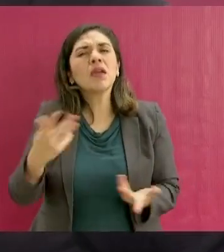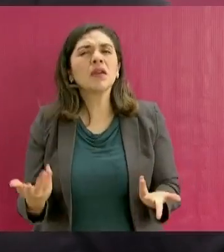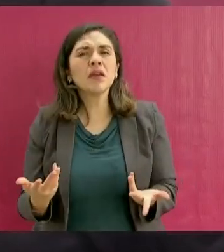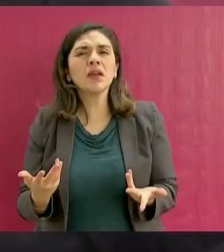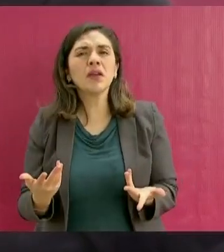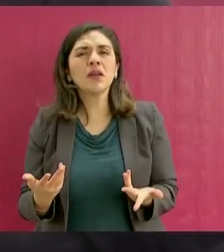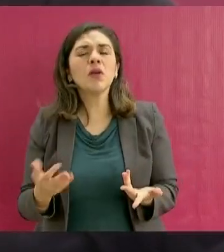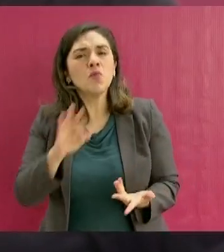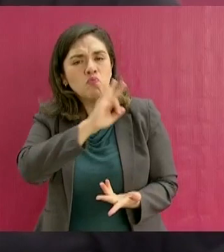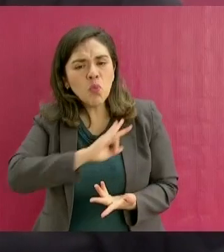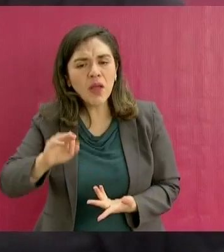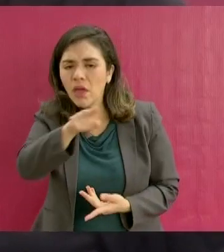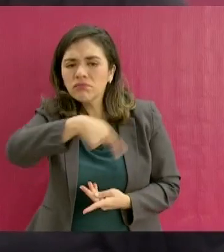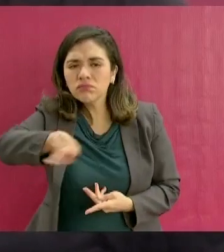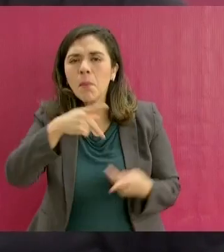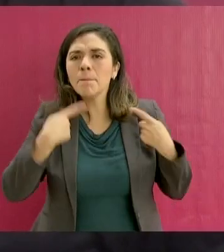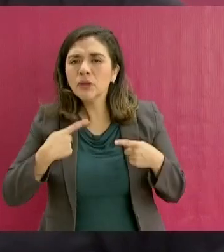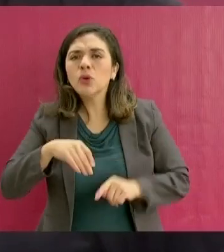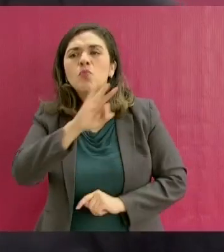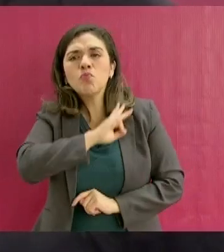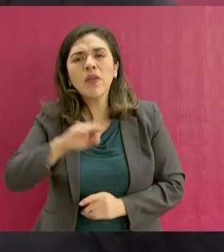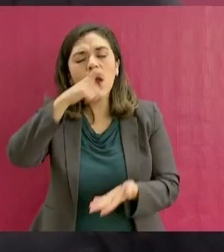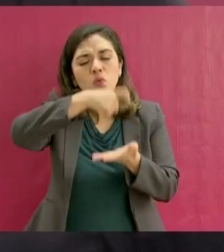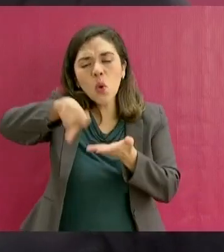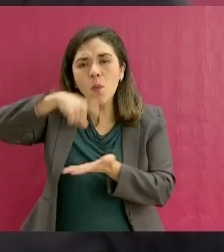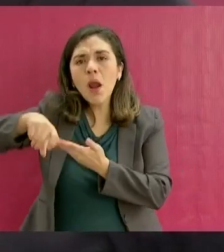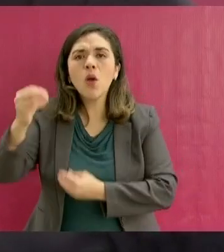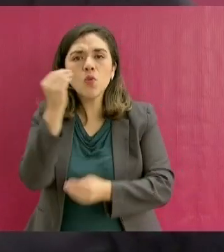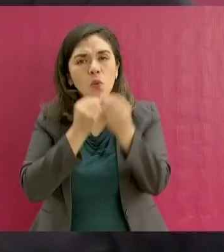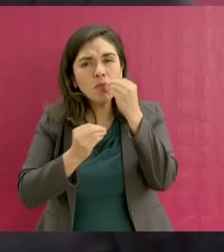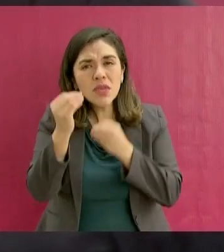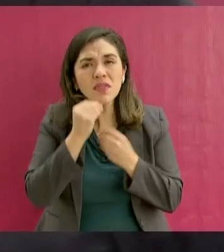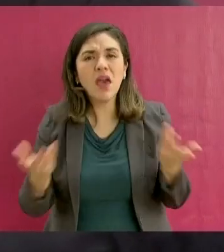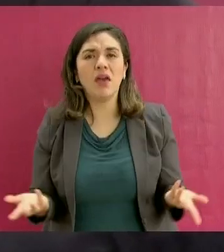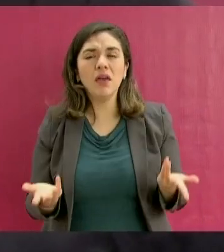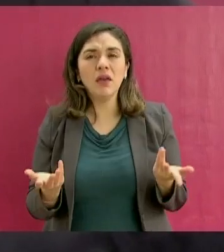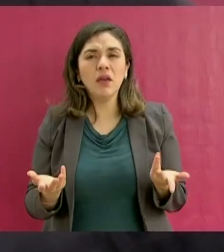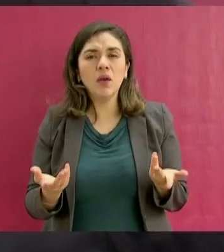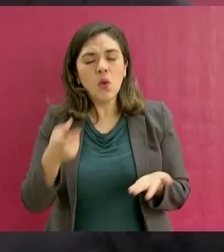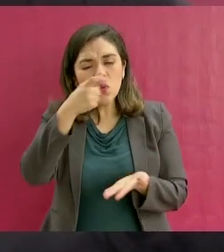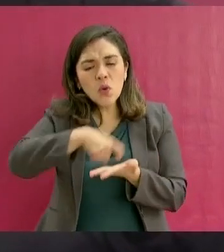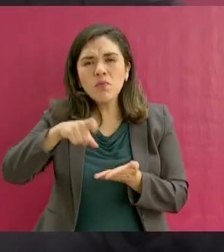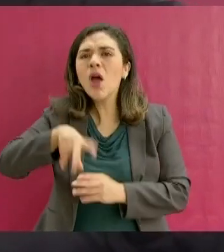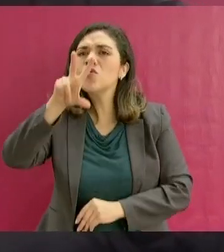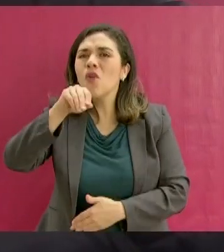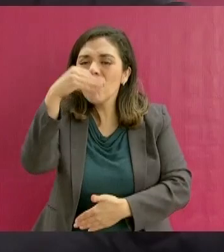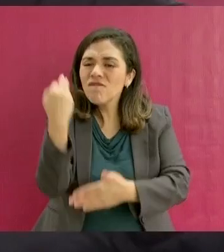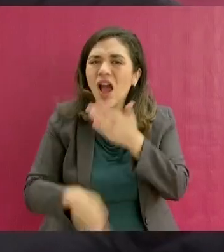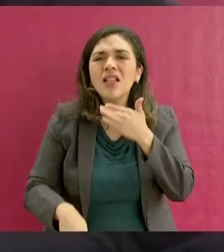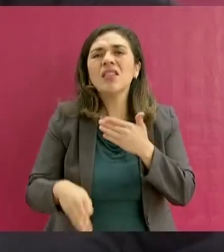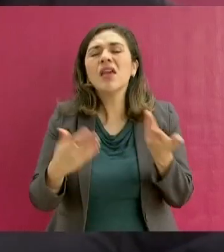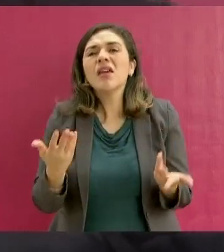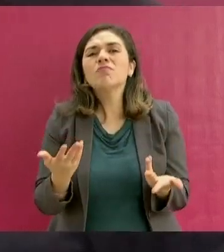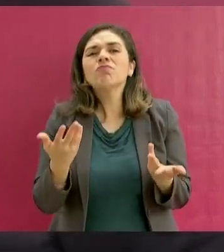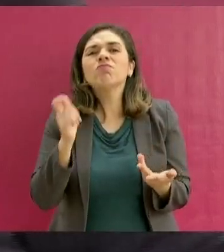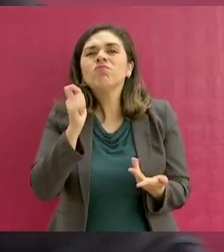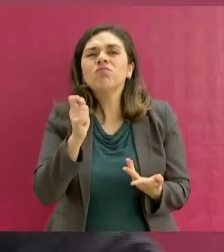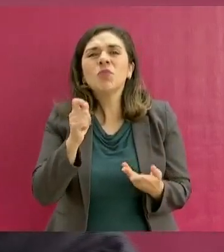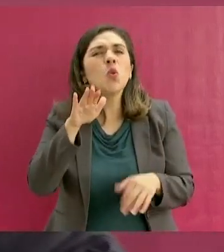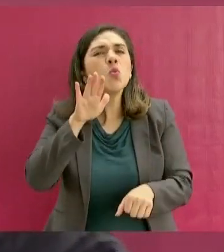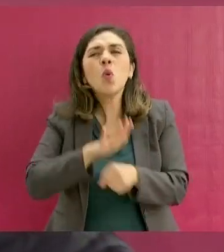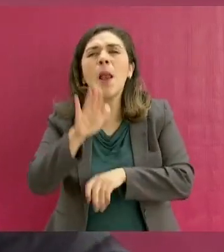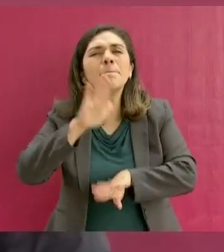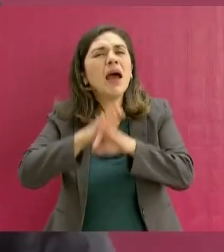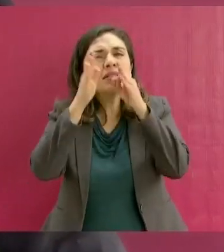adquirir sus alimentos que no le falte lo